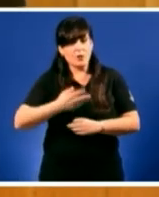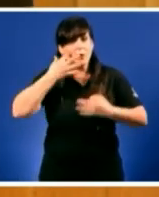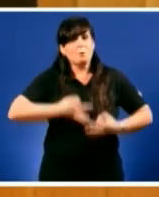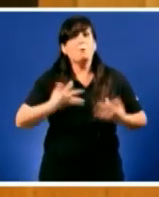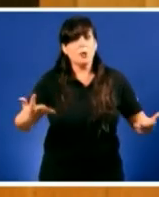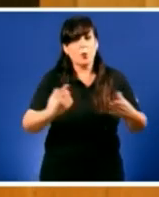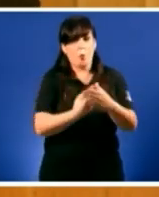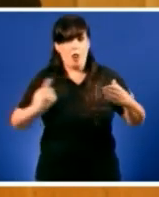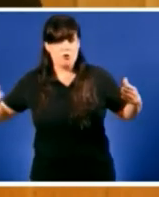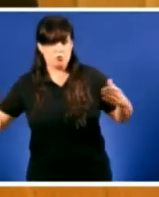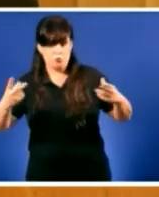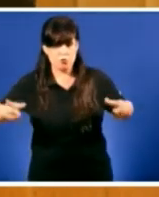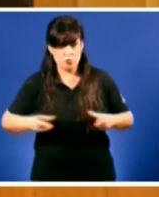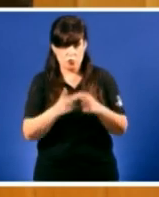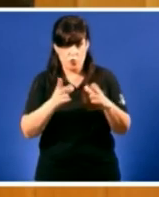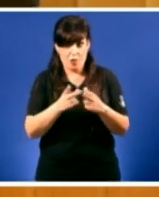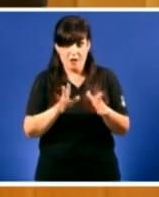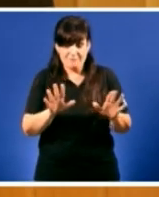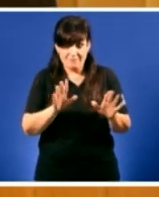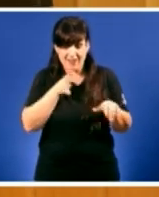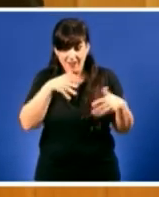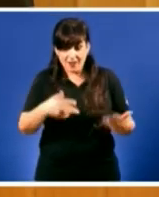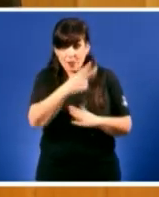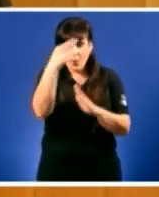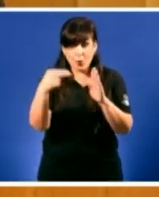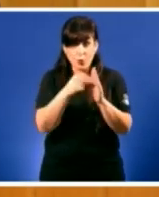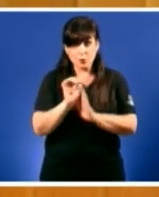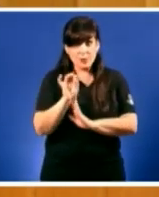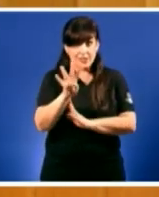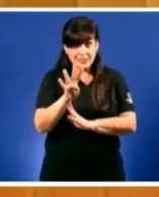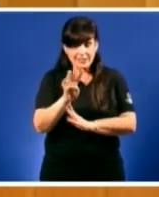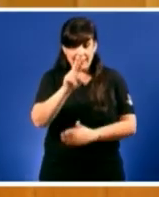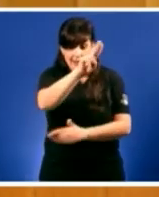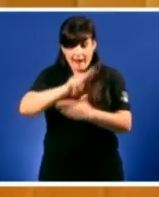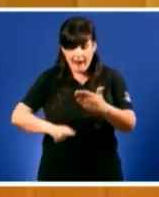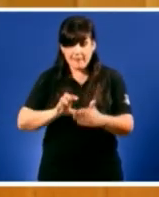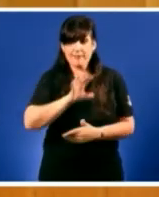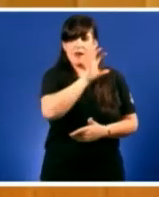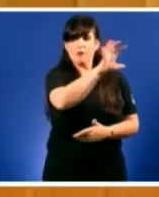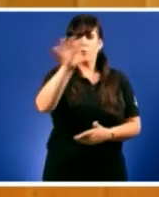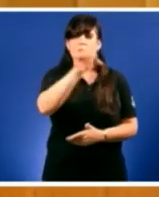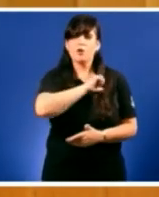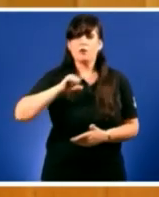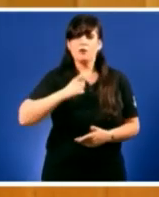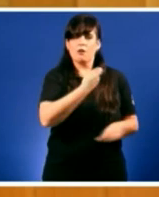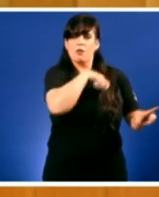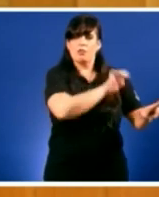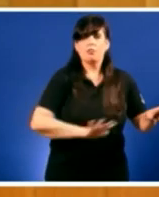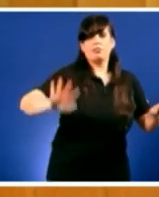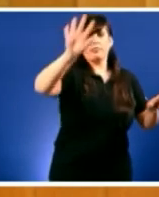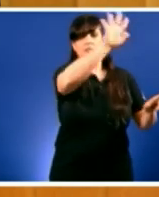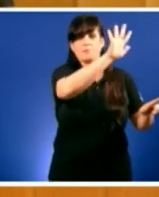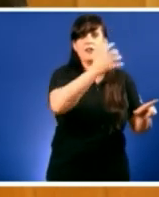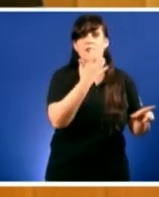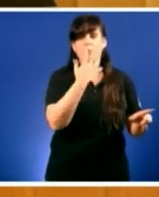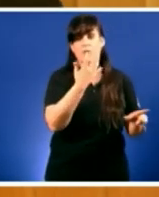E pese a iso en 2015 Galiza é a segunda comunidade que menos incrementou as partidas